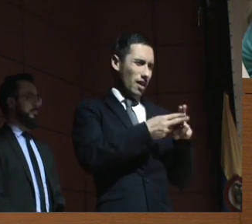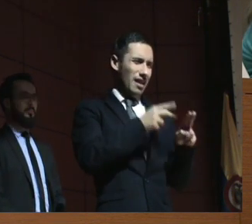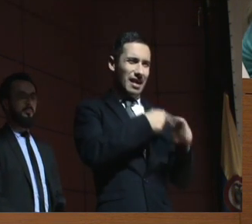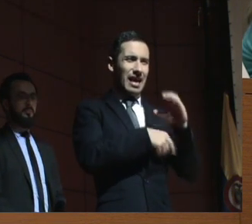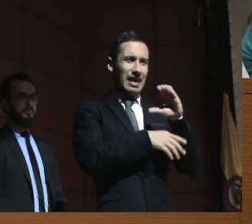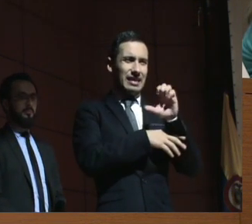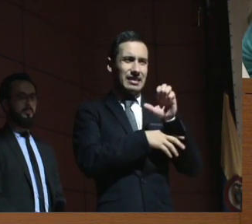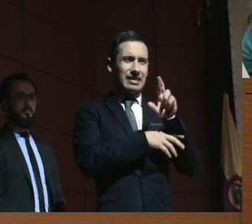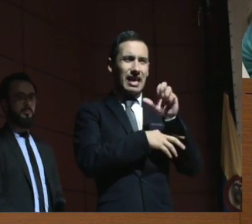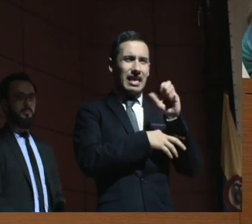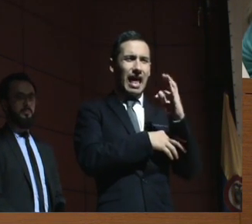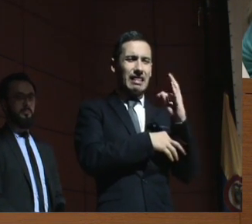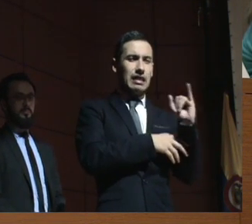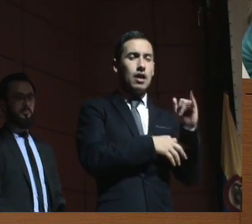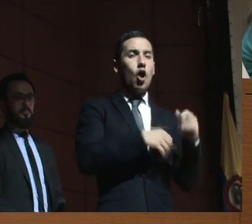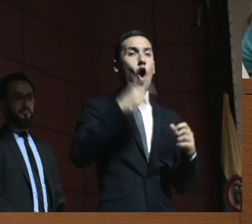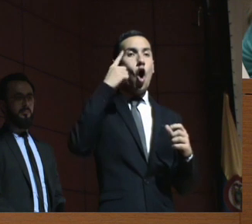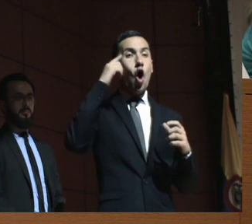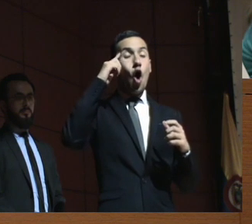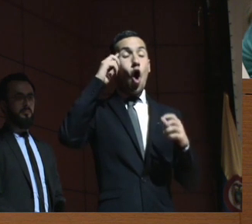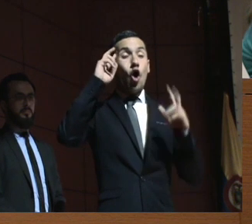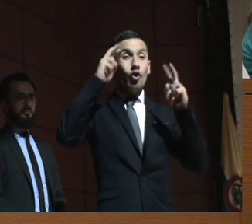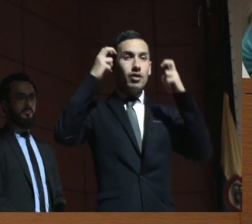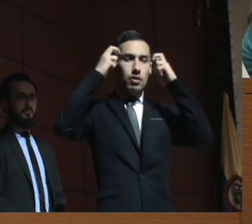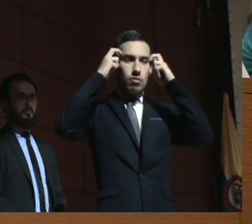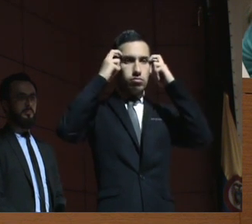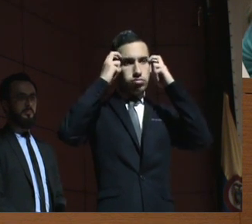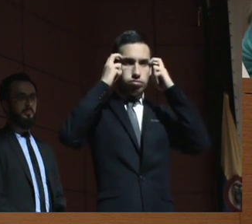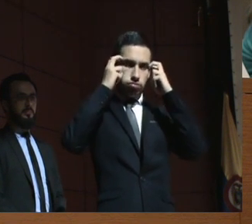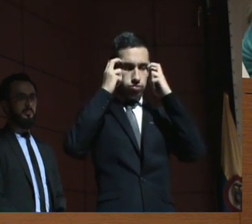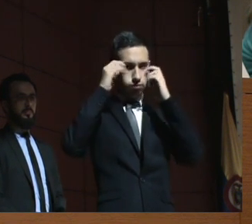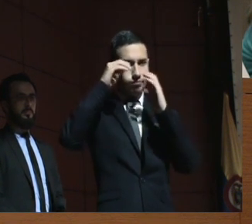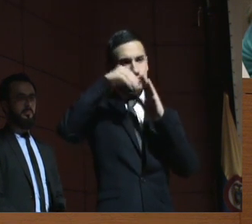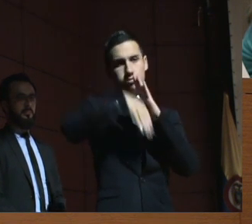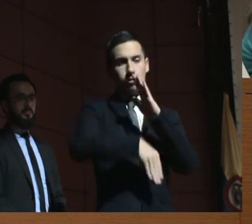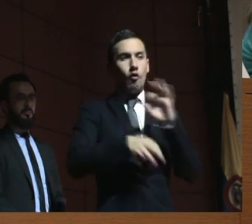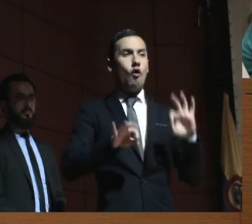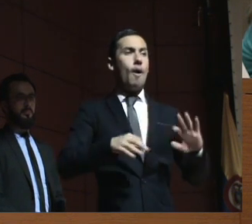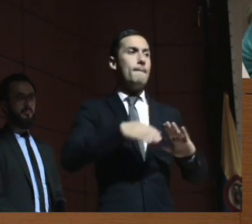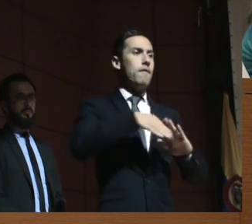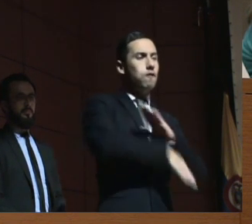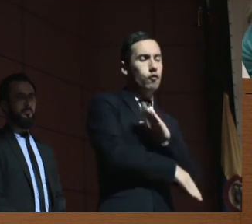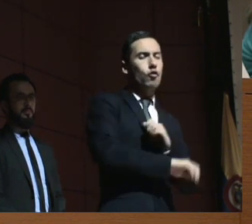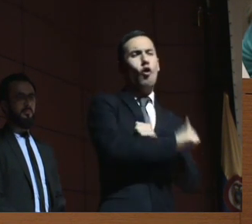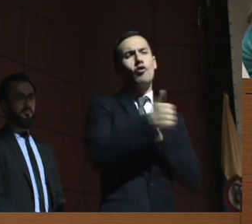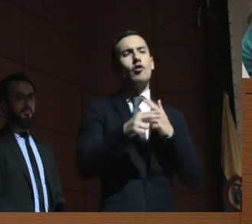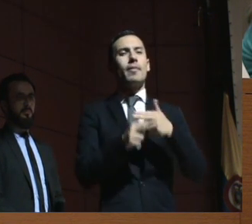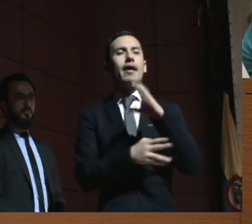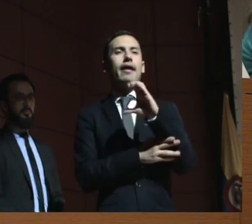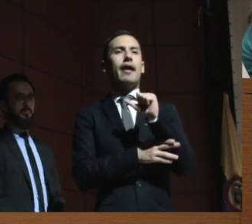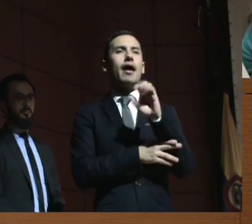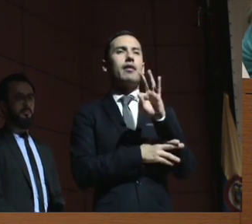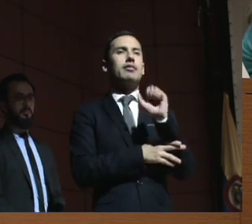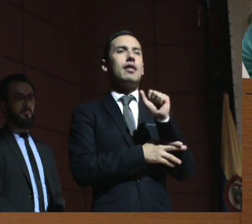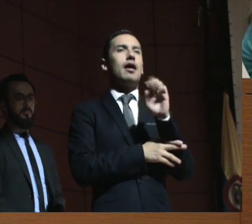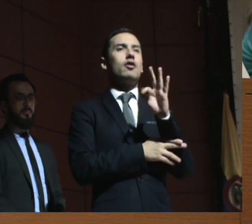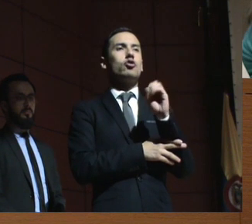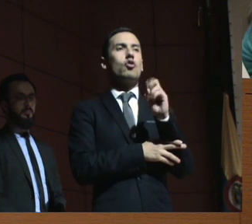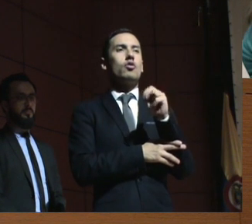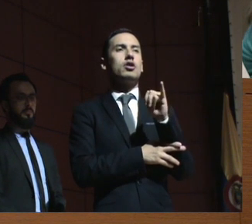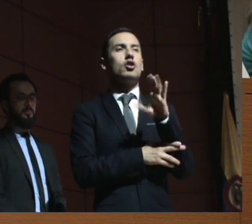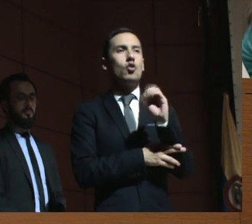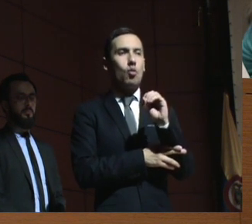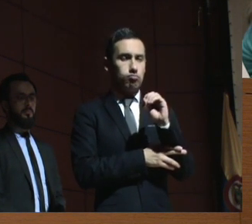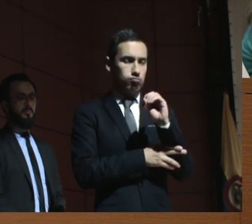¿O en el deterioro cognitivo? ¿O profundo? ¿O en el catatónico? Y entonces